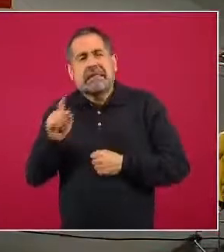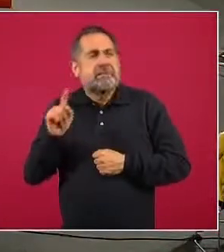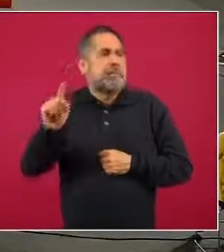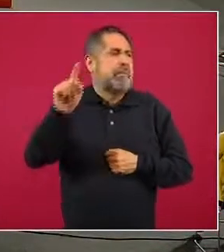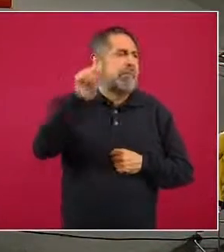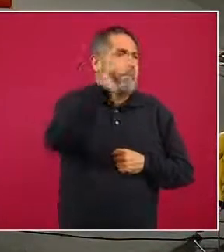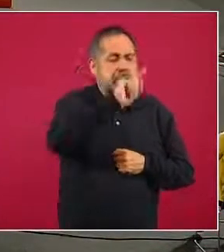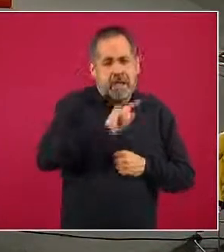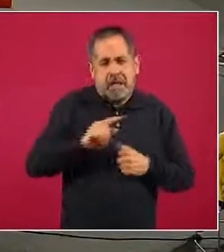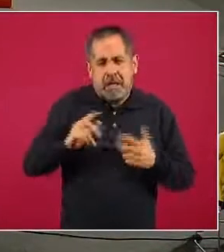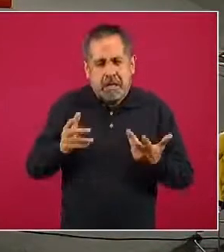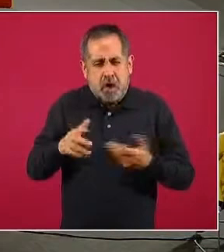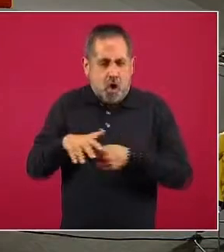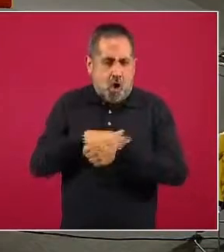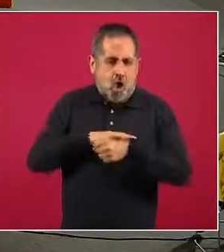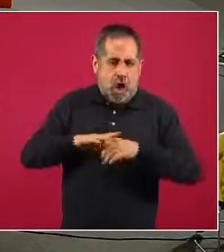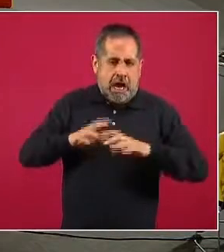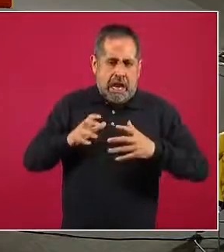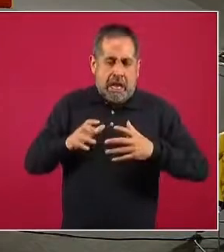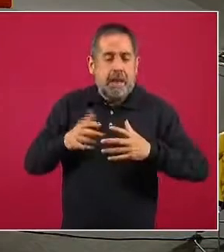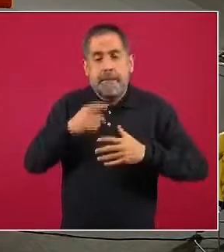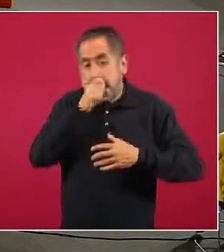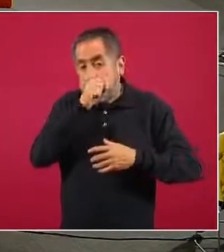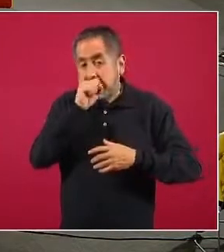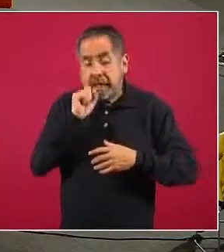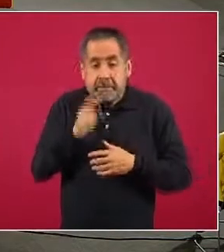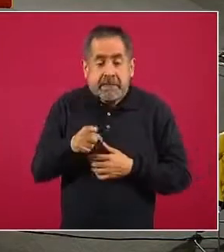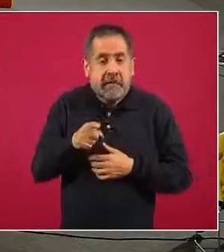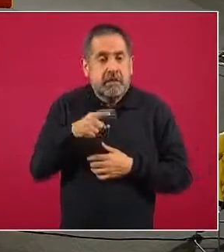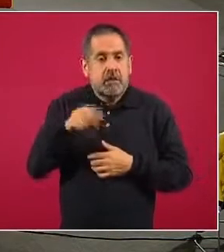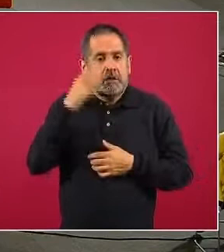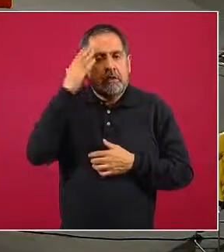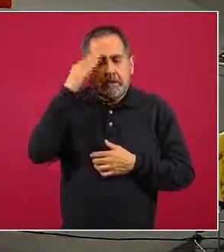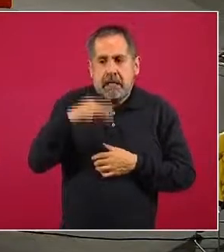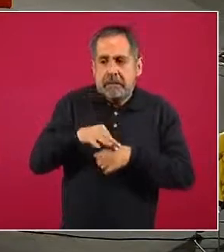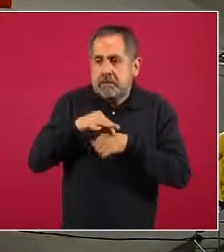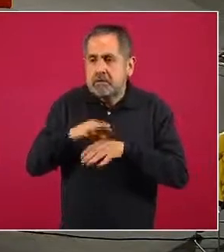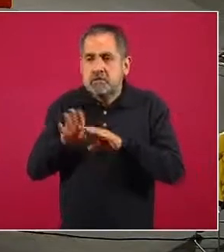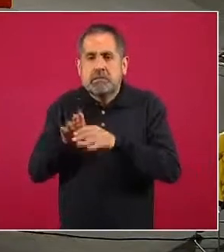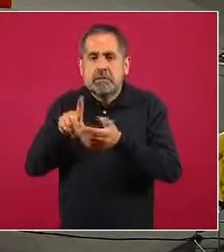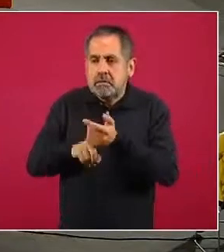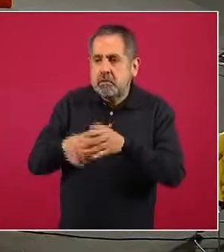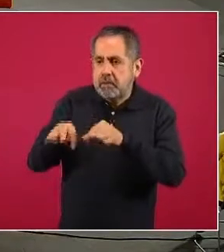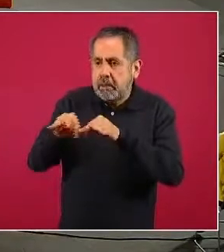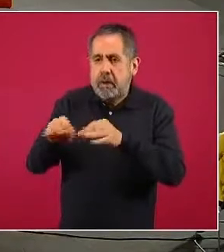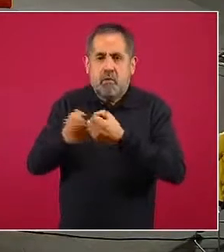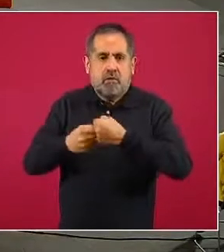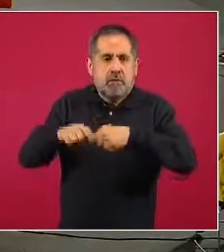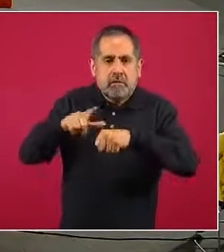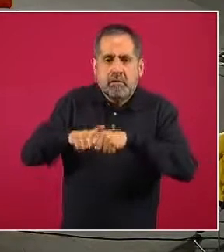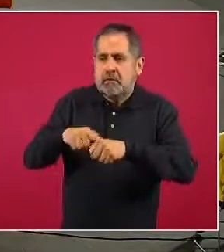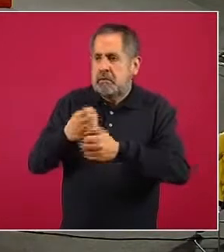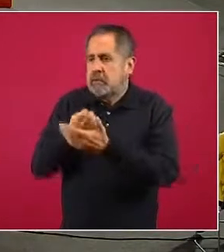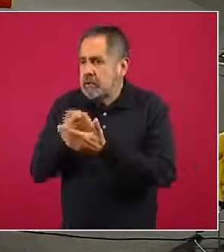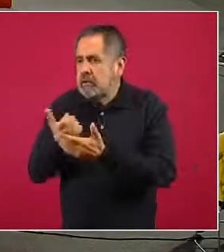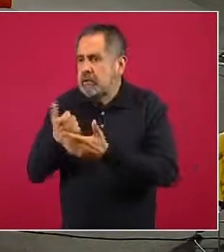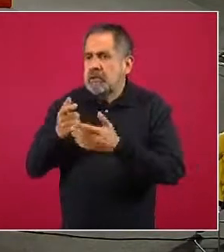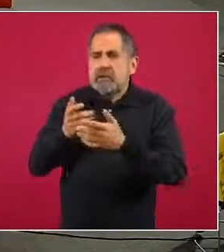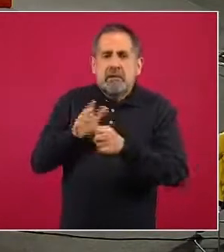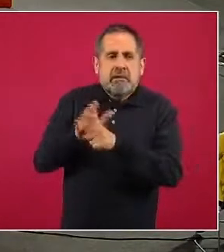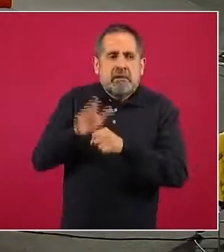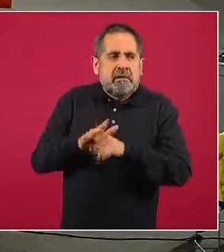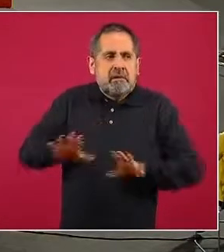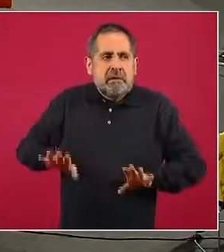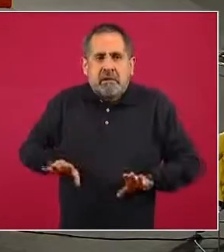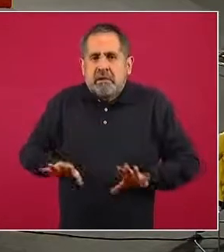epidemia en lo más local, sino que a la vez conocen cuáles son las actividades sociales, económicas, laborales,